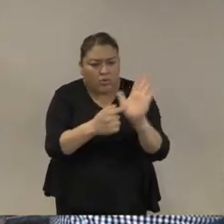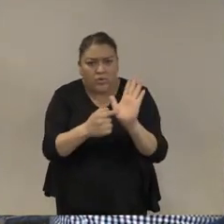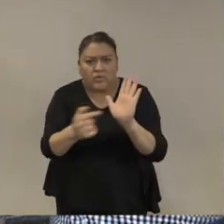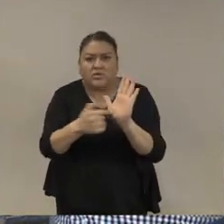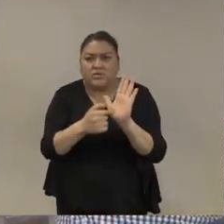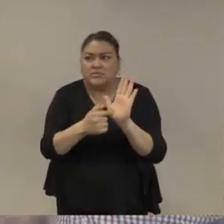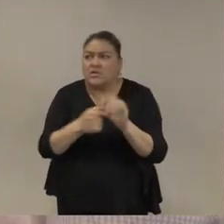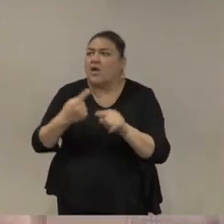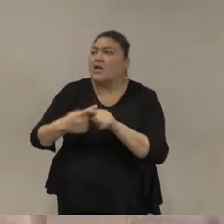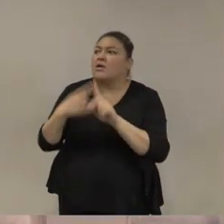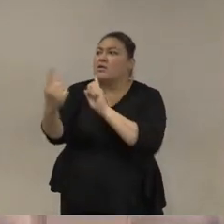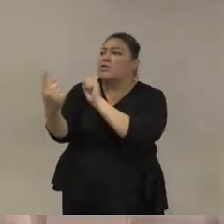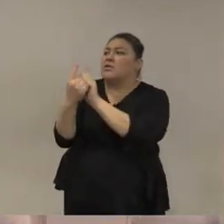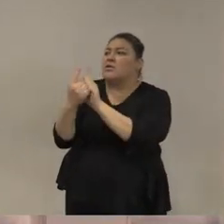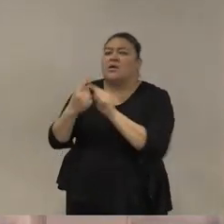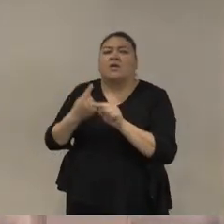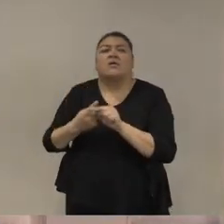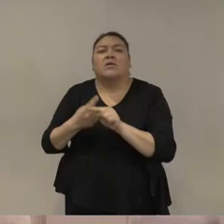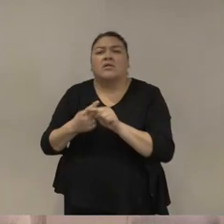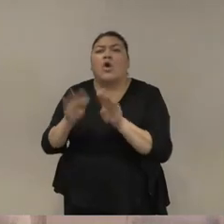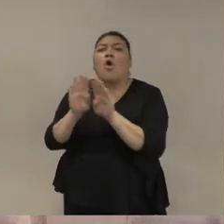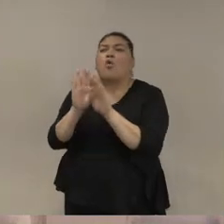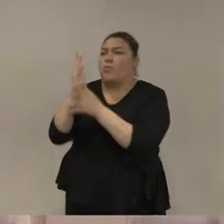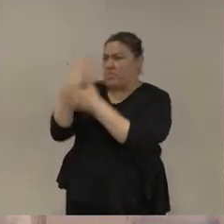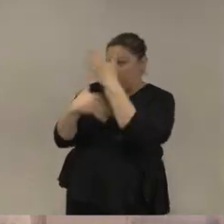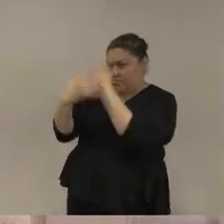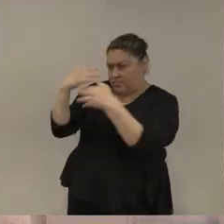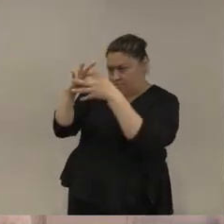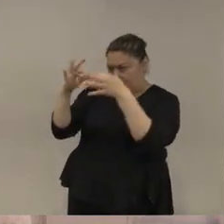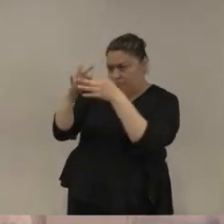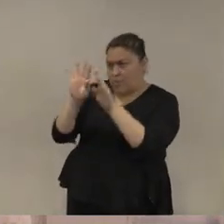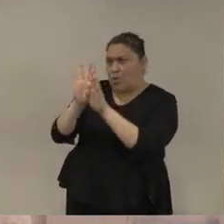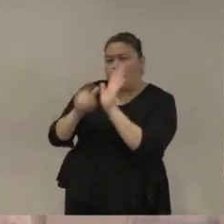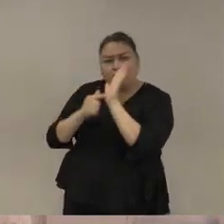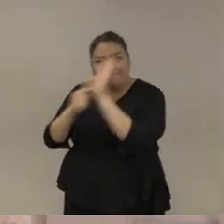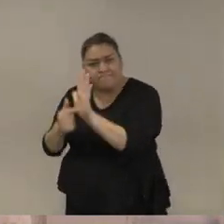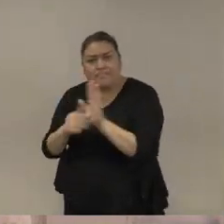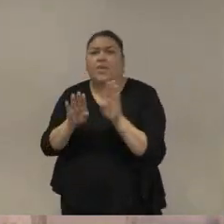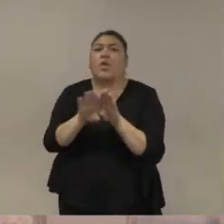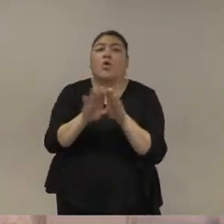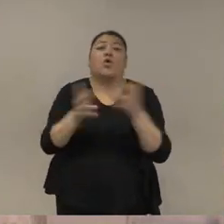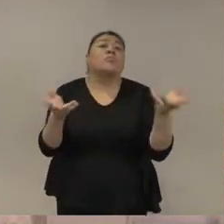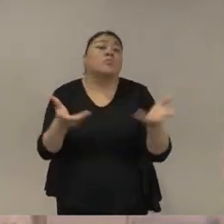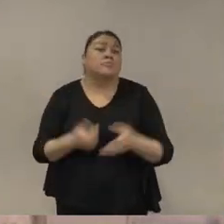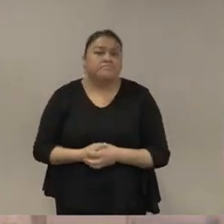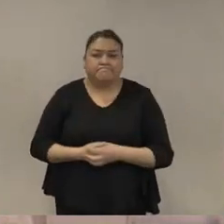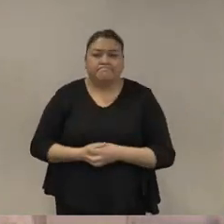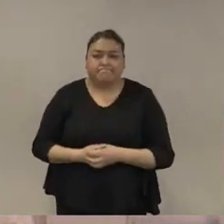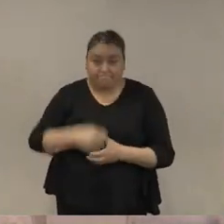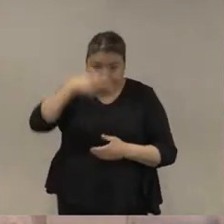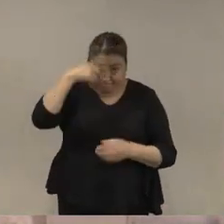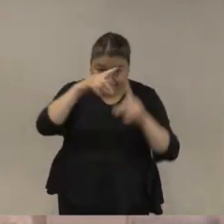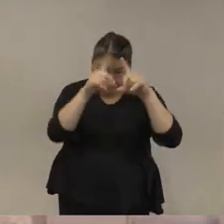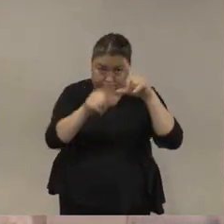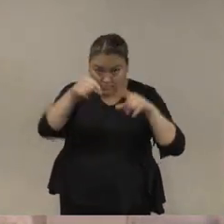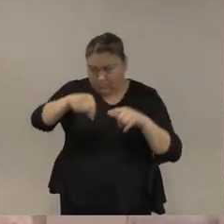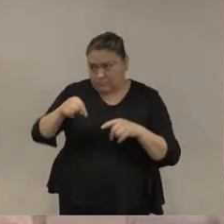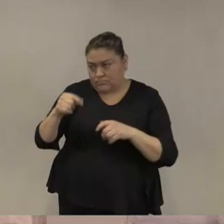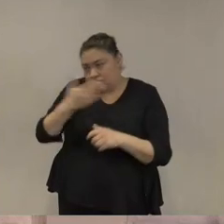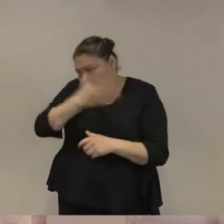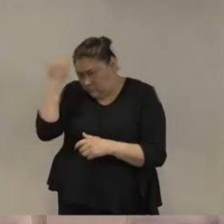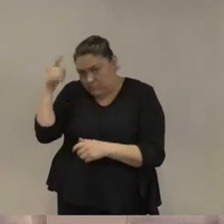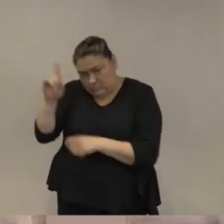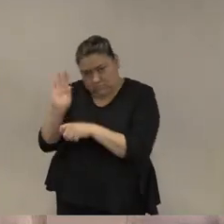con quién hablo cómo lo hablo y cómo construyo narrativa hoy por lo menos en el caso de México no sé el caso de Brasil pero me imagino que debe ser